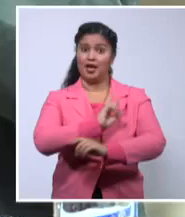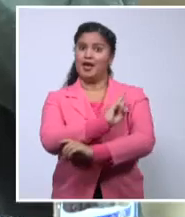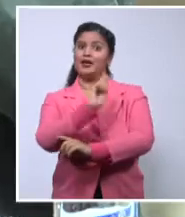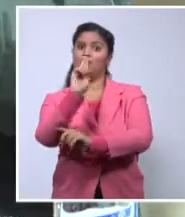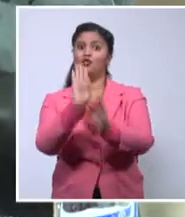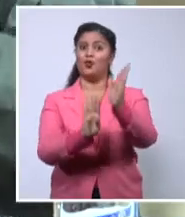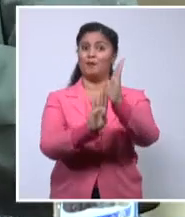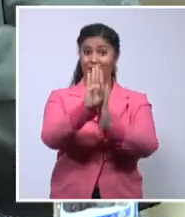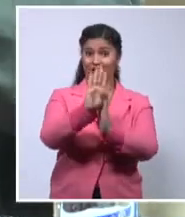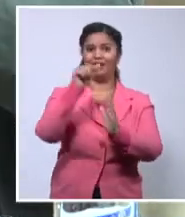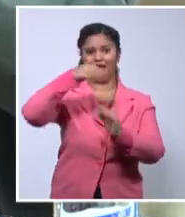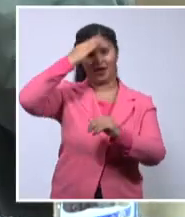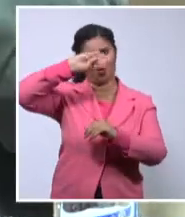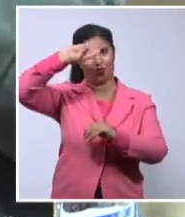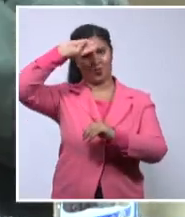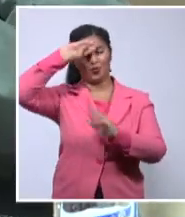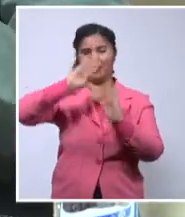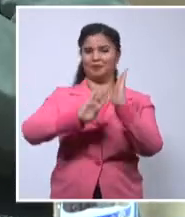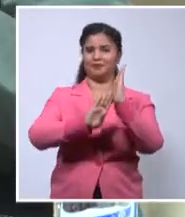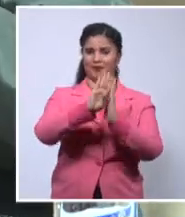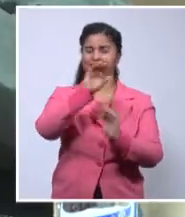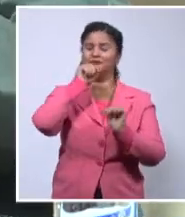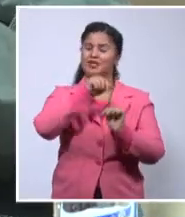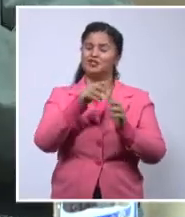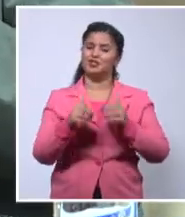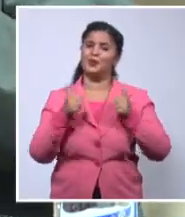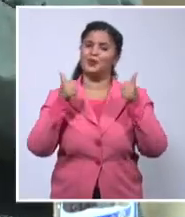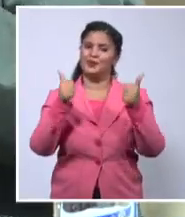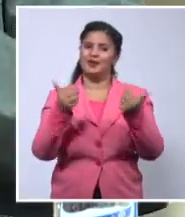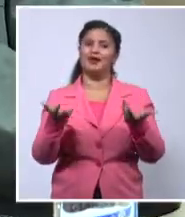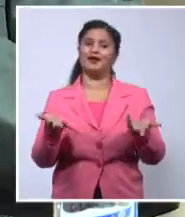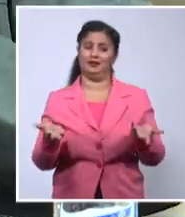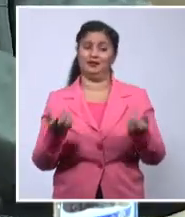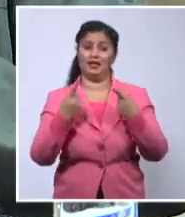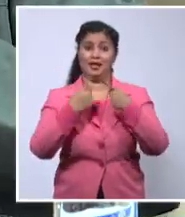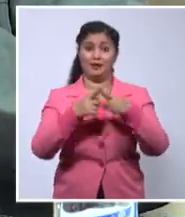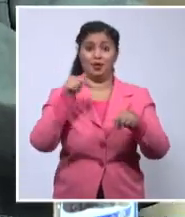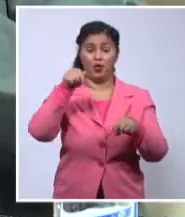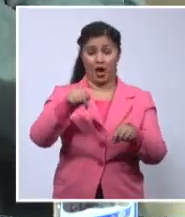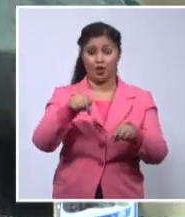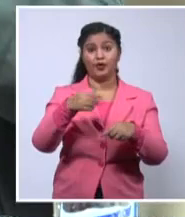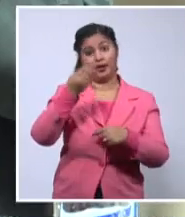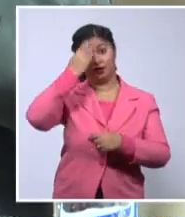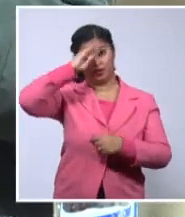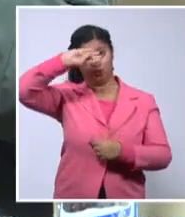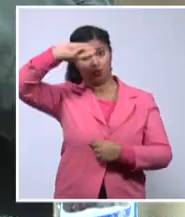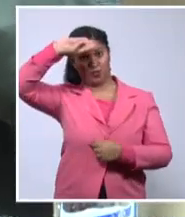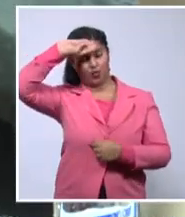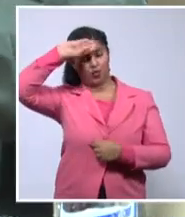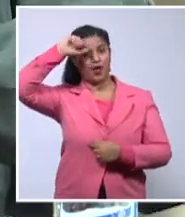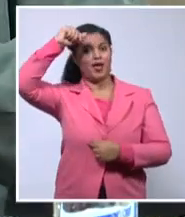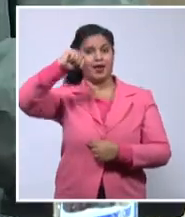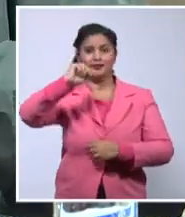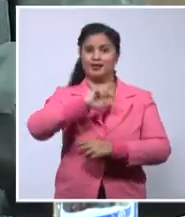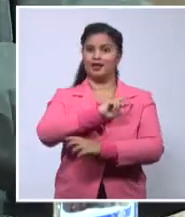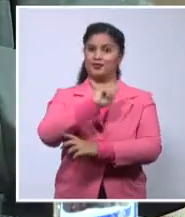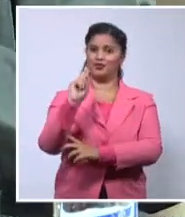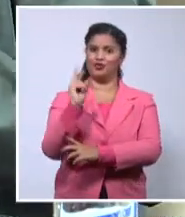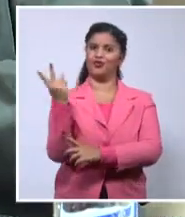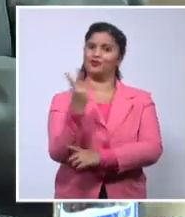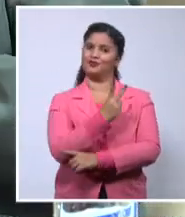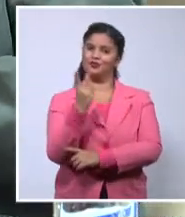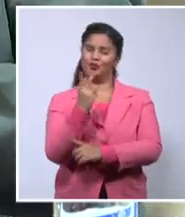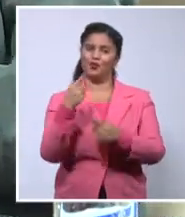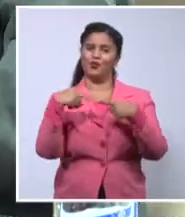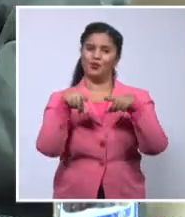decir, un periodo, pero ya para esta patria esa revolución es imprescindible. Es decir,